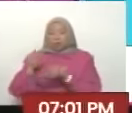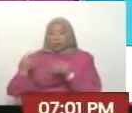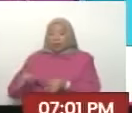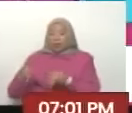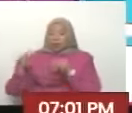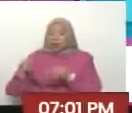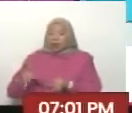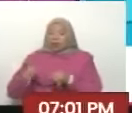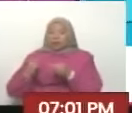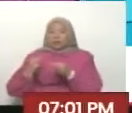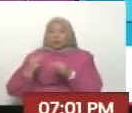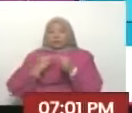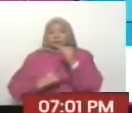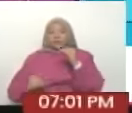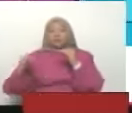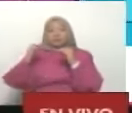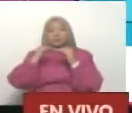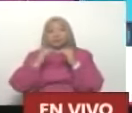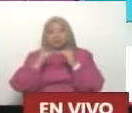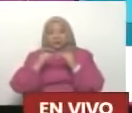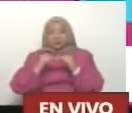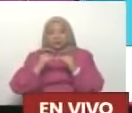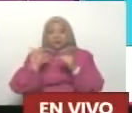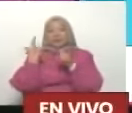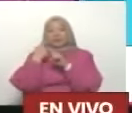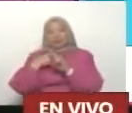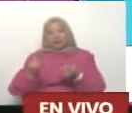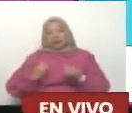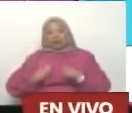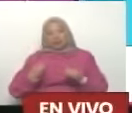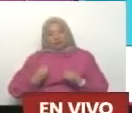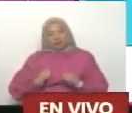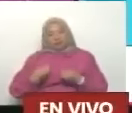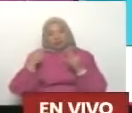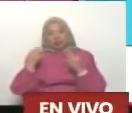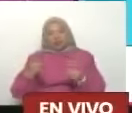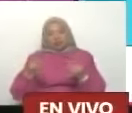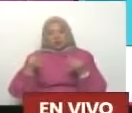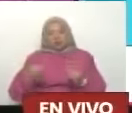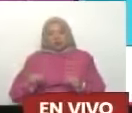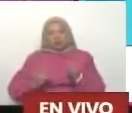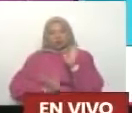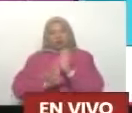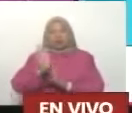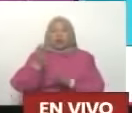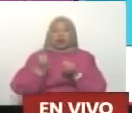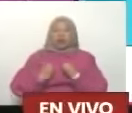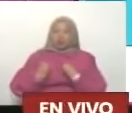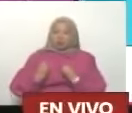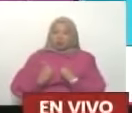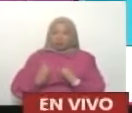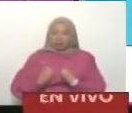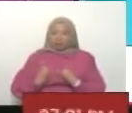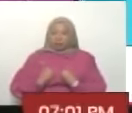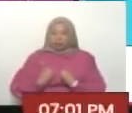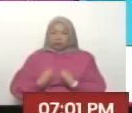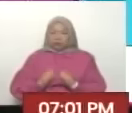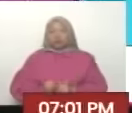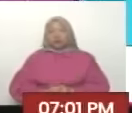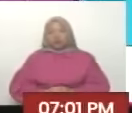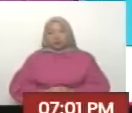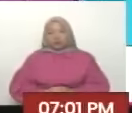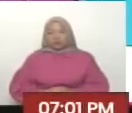donde surgió la vida humana donde surgió la vida de diversas